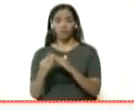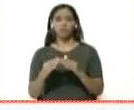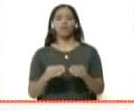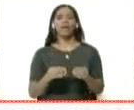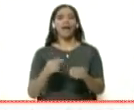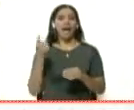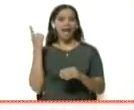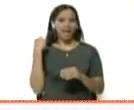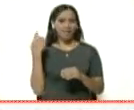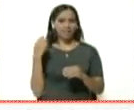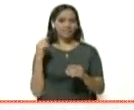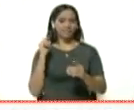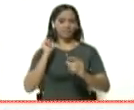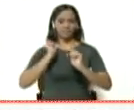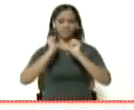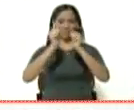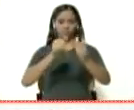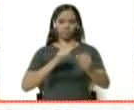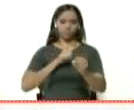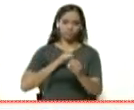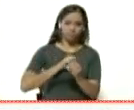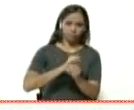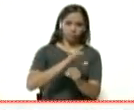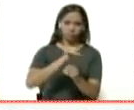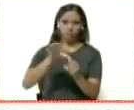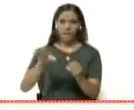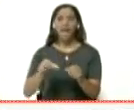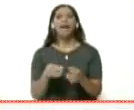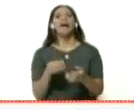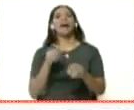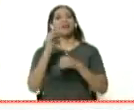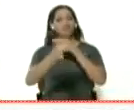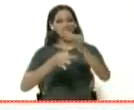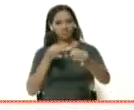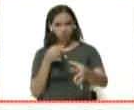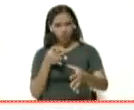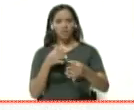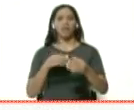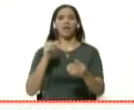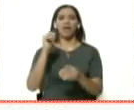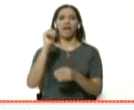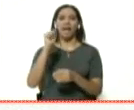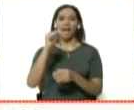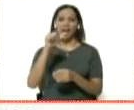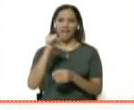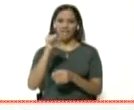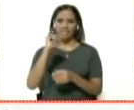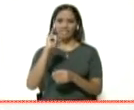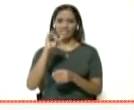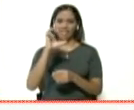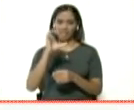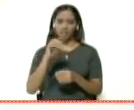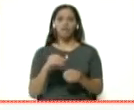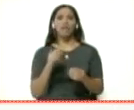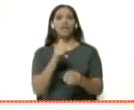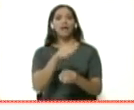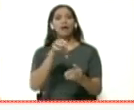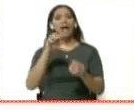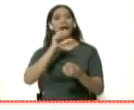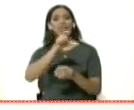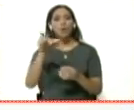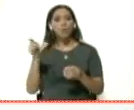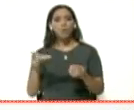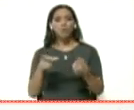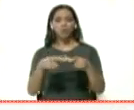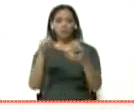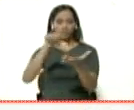Amazonas va a llegar a cada una de las ASIC y en cada una de las ASIC va a llegar a cada consultorio popular. Entonces, en los próximos tres días,